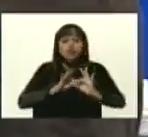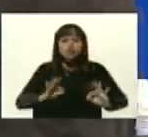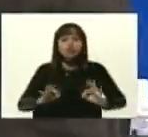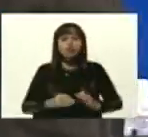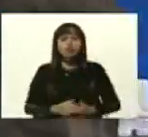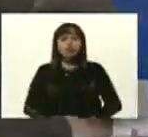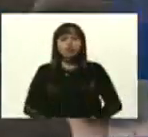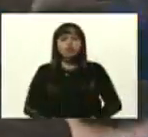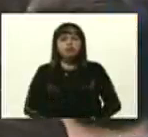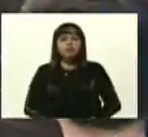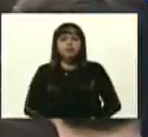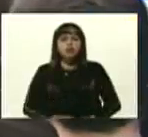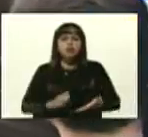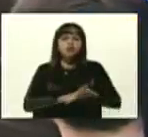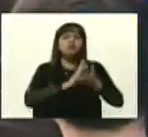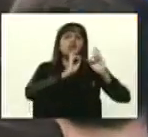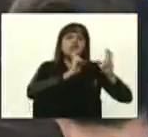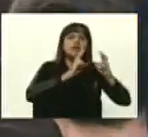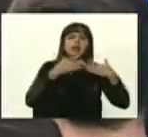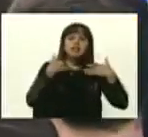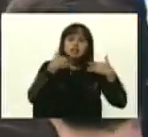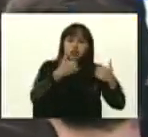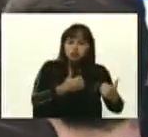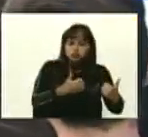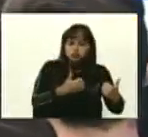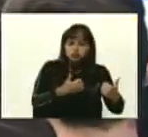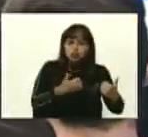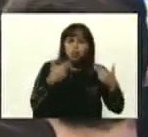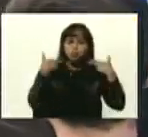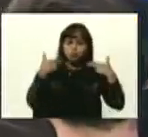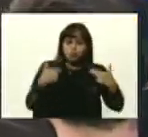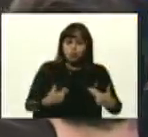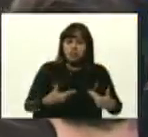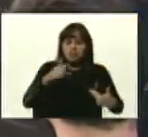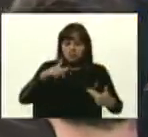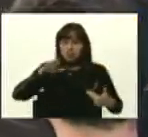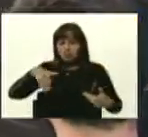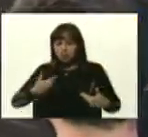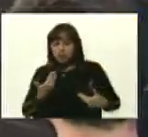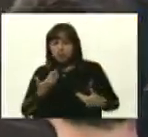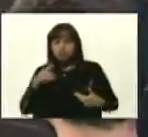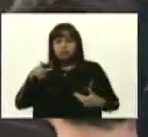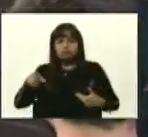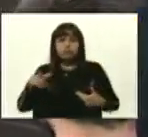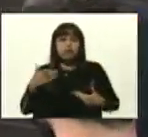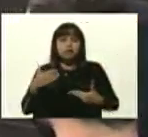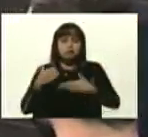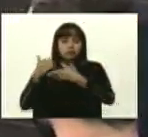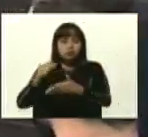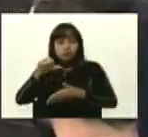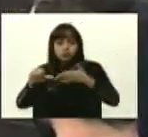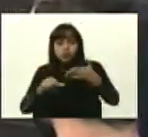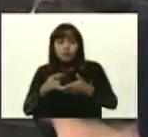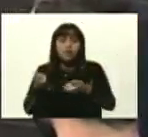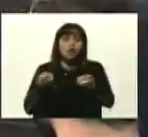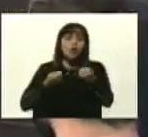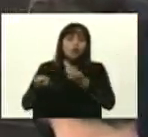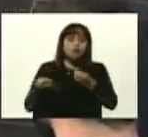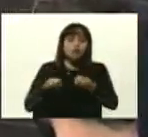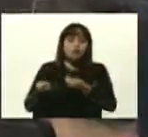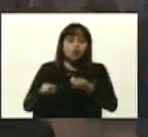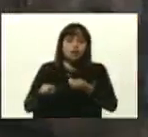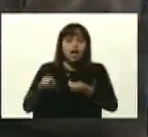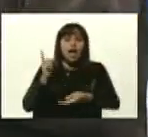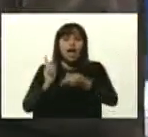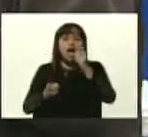tanto en el tema de salud humana, también se puede extender este tipo de productos para el control de